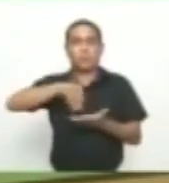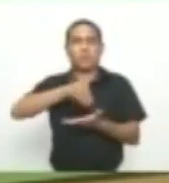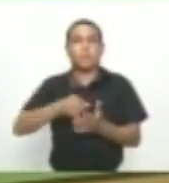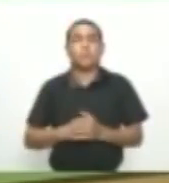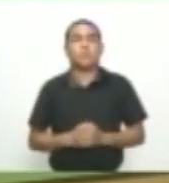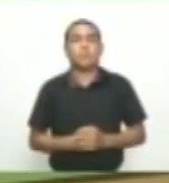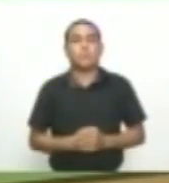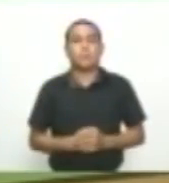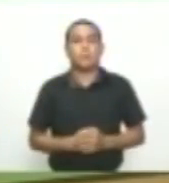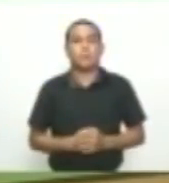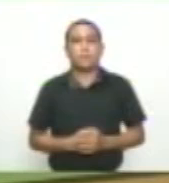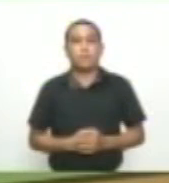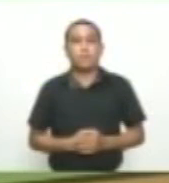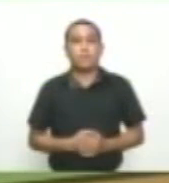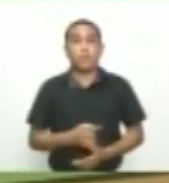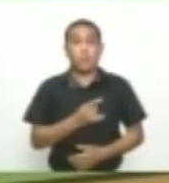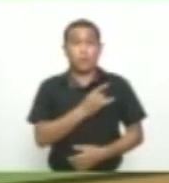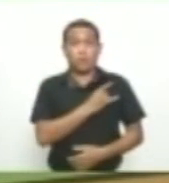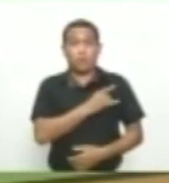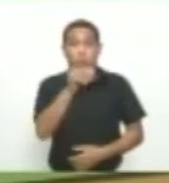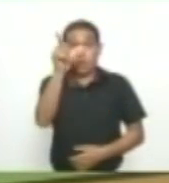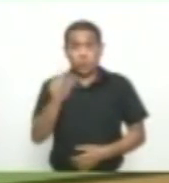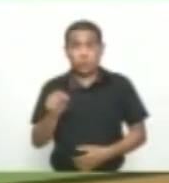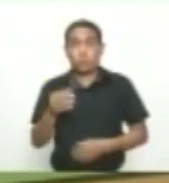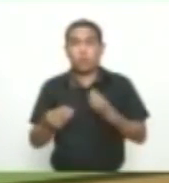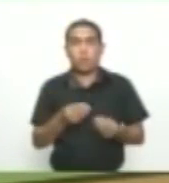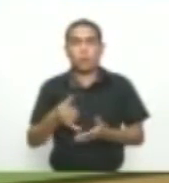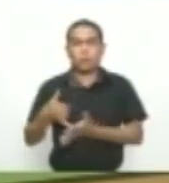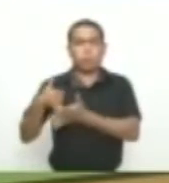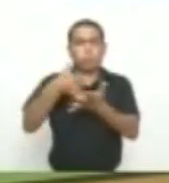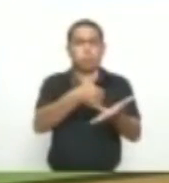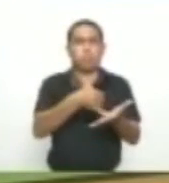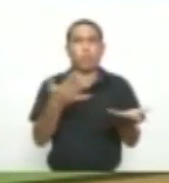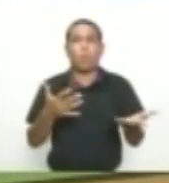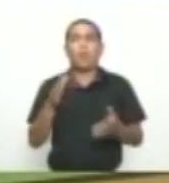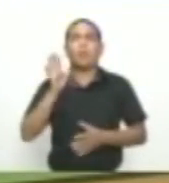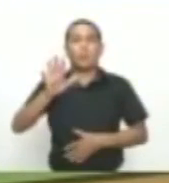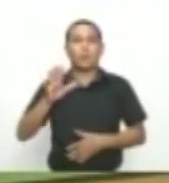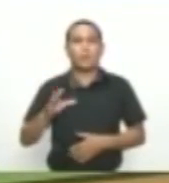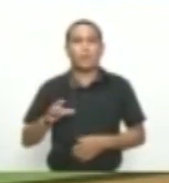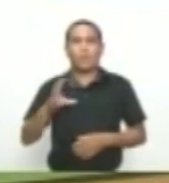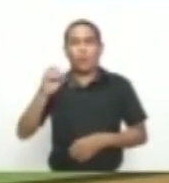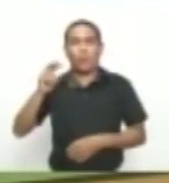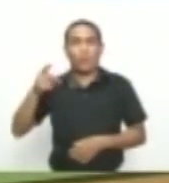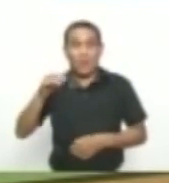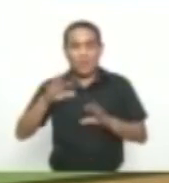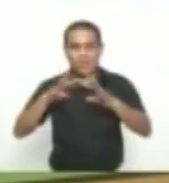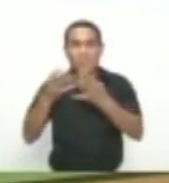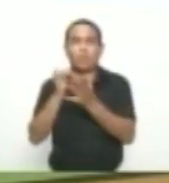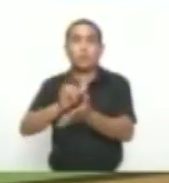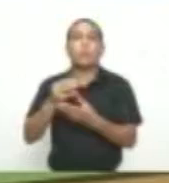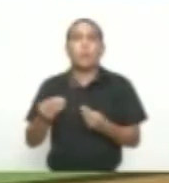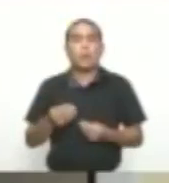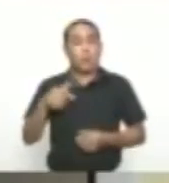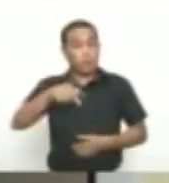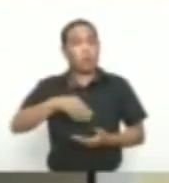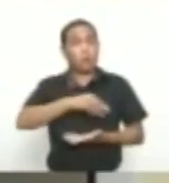universidad Y Autónoma del caribe Recibió la máxima distinción Del congreso De la república Por su excelente Labor en la región